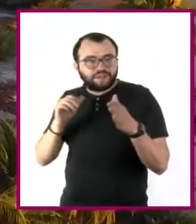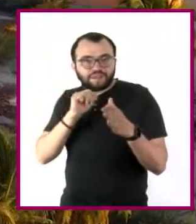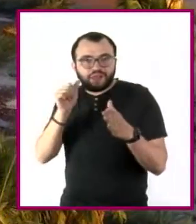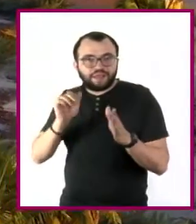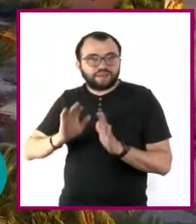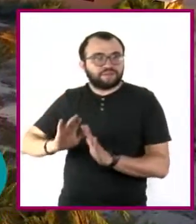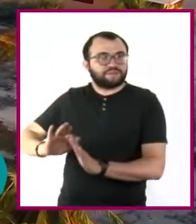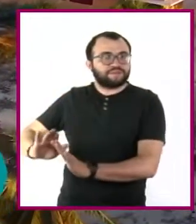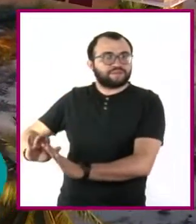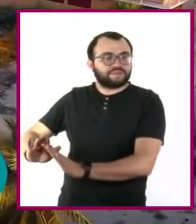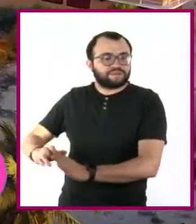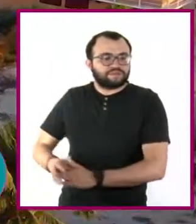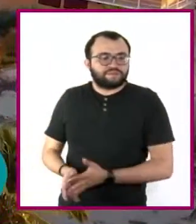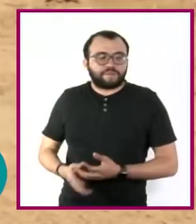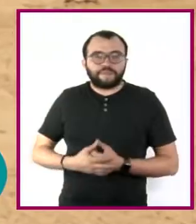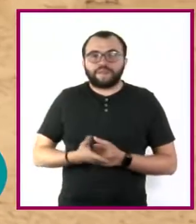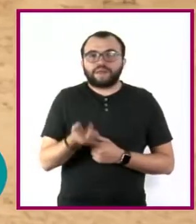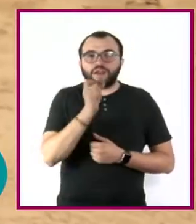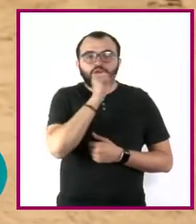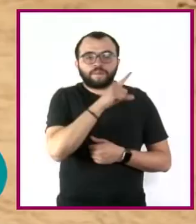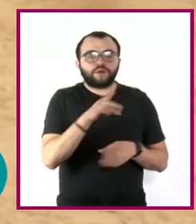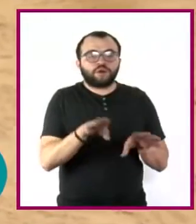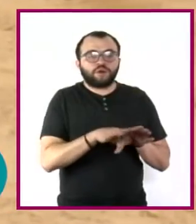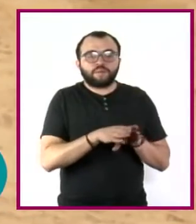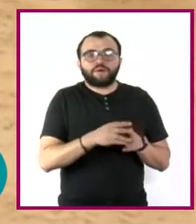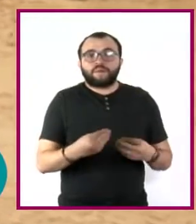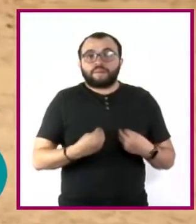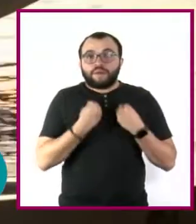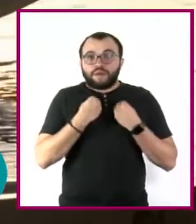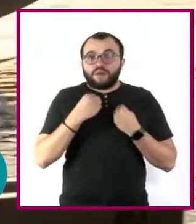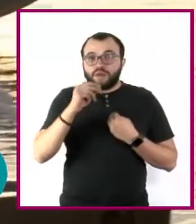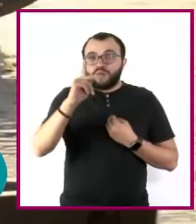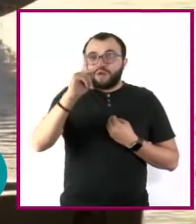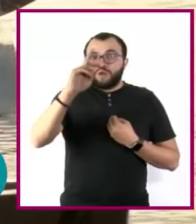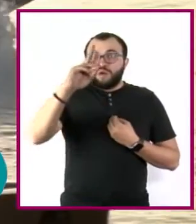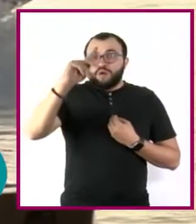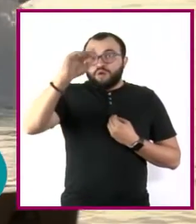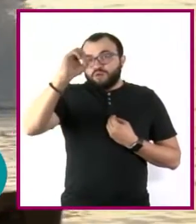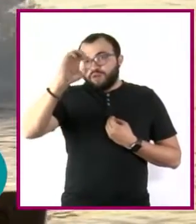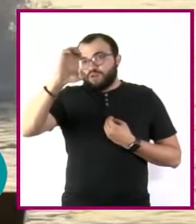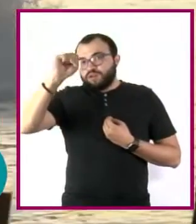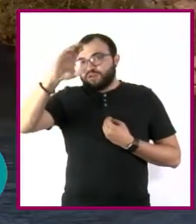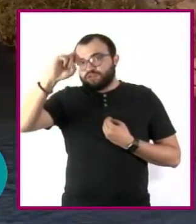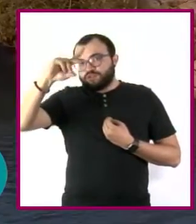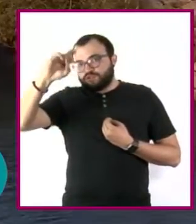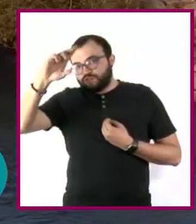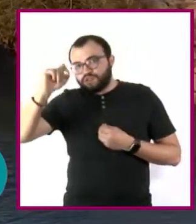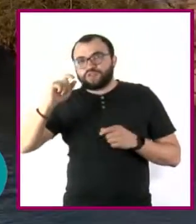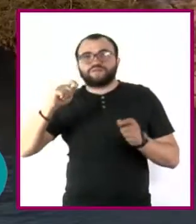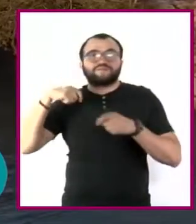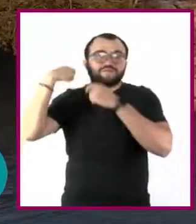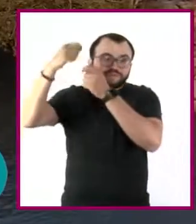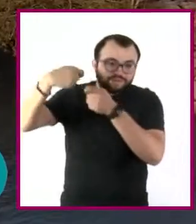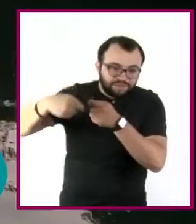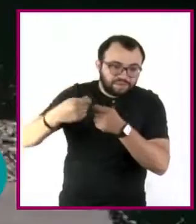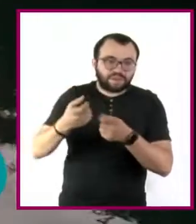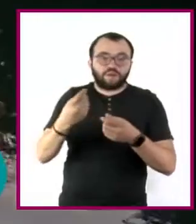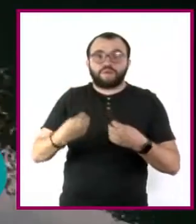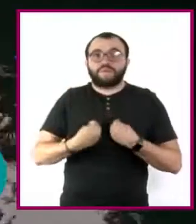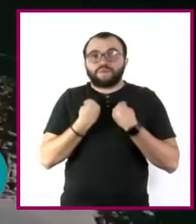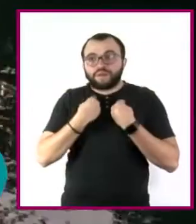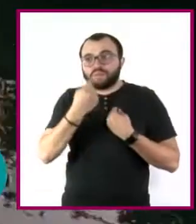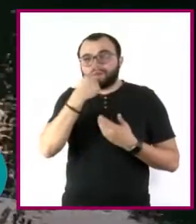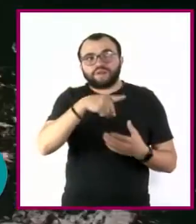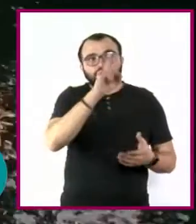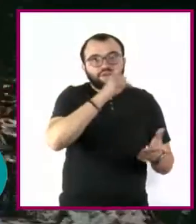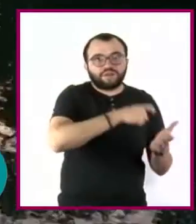No es lo mismo vivir en Puerto Escondido o en Pinotepa Nacional que en las playas y andar pescando o vendiendo lo que podemos para ir al